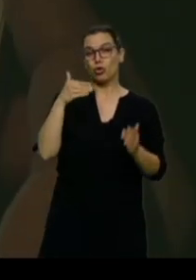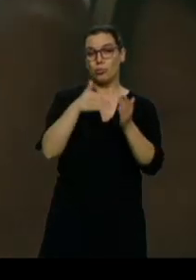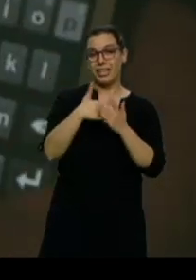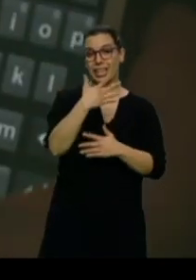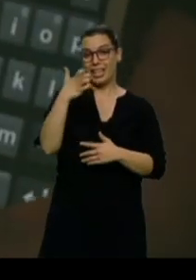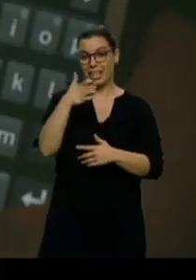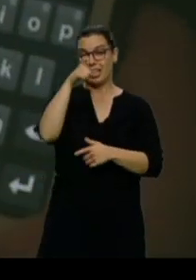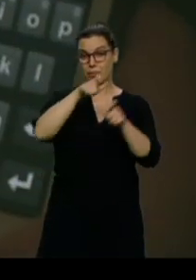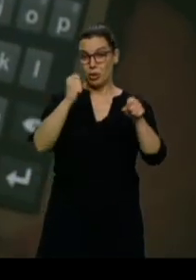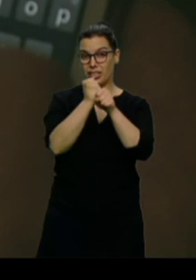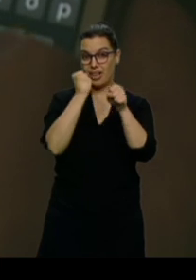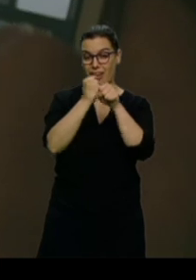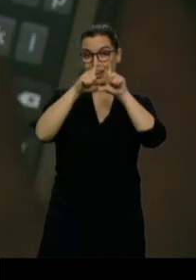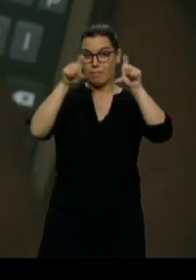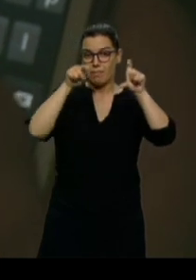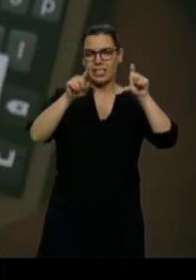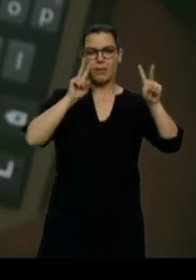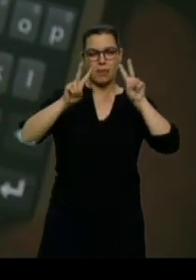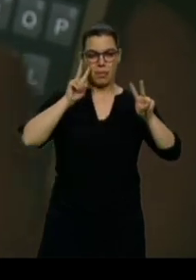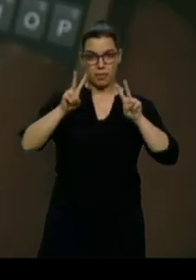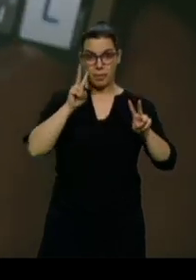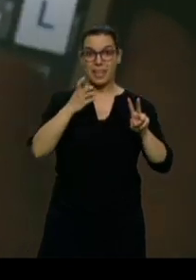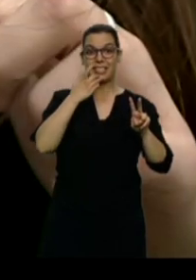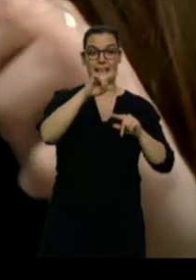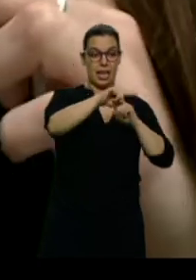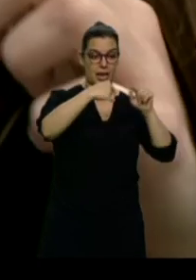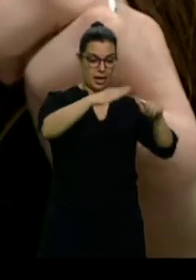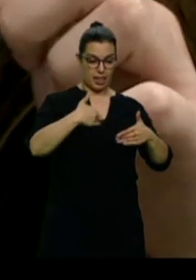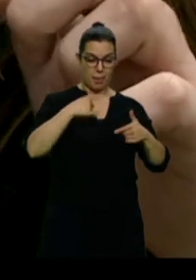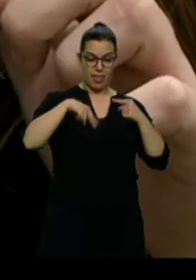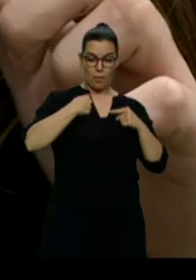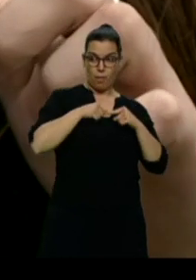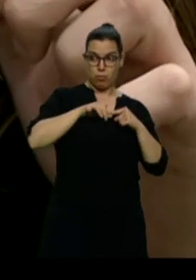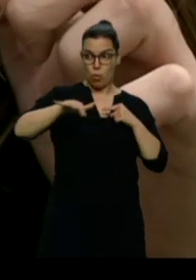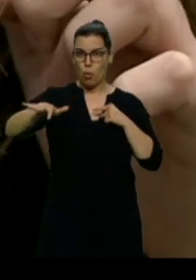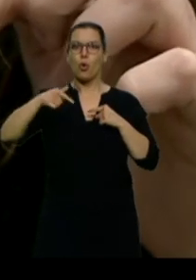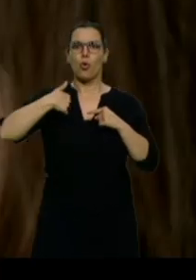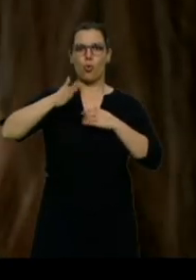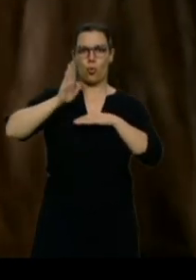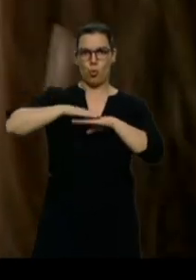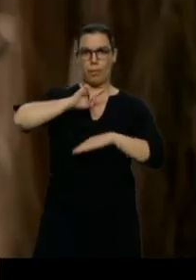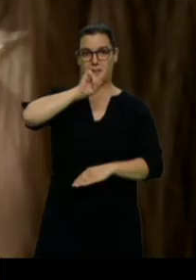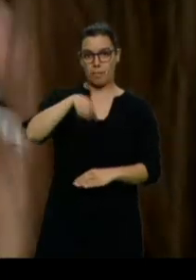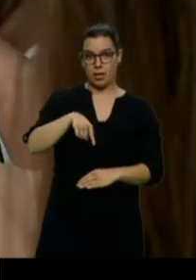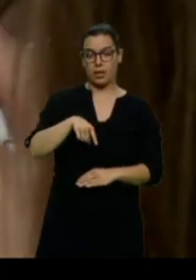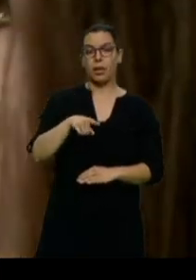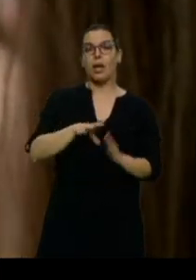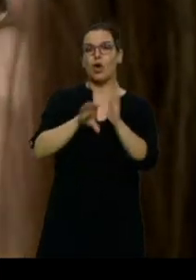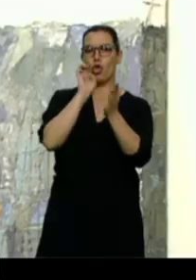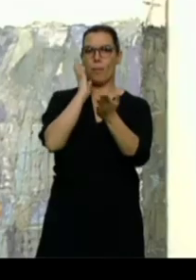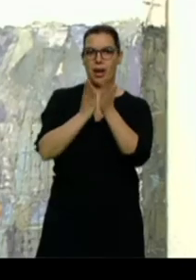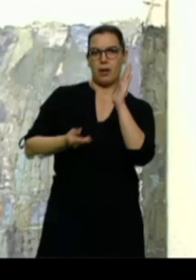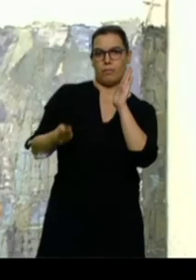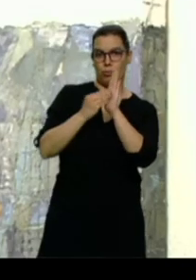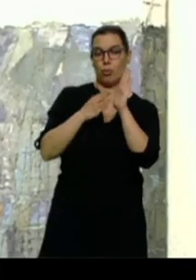además lo difundieron también son culpables. Desde 2015 el Código Penal castiga este delito. De tres meses a un año de